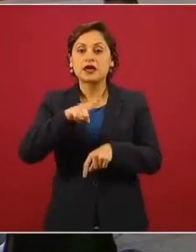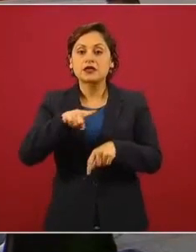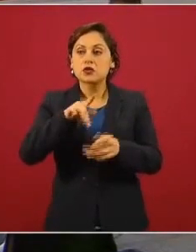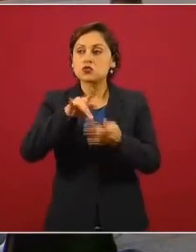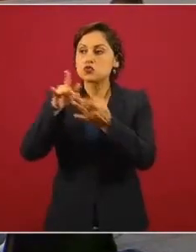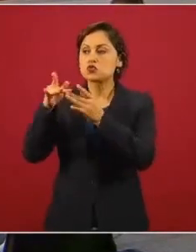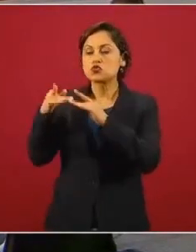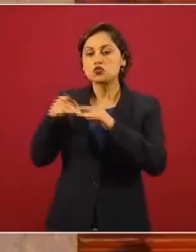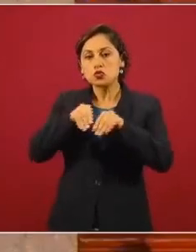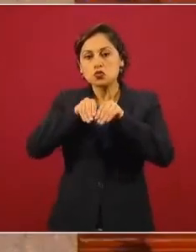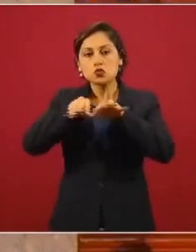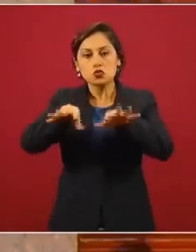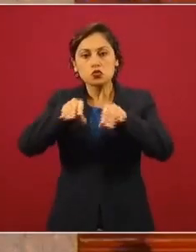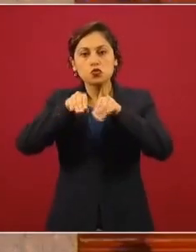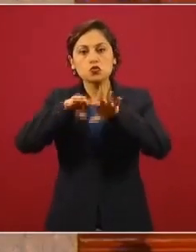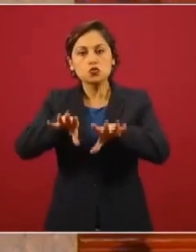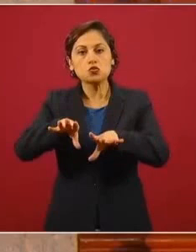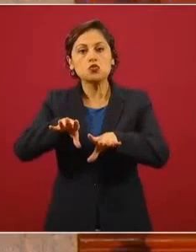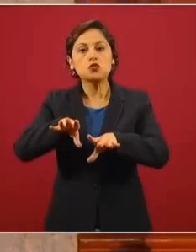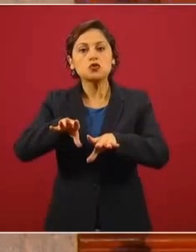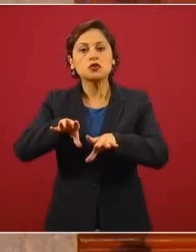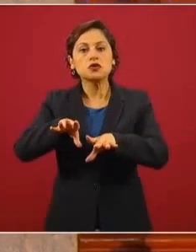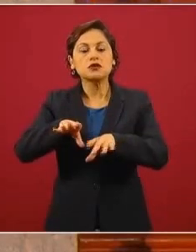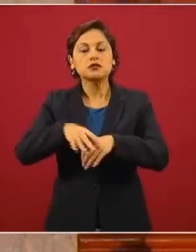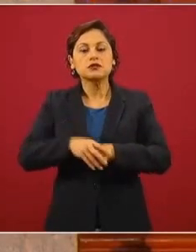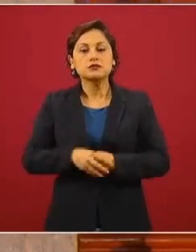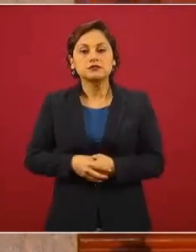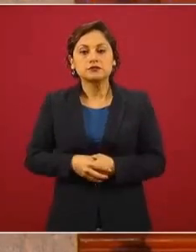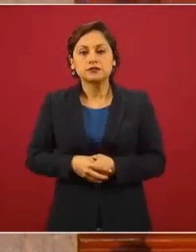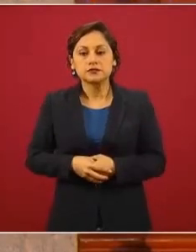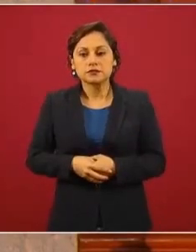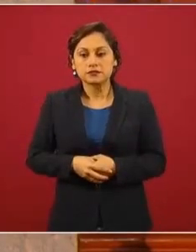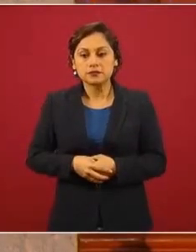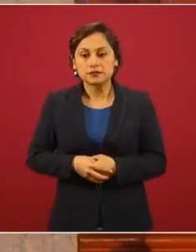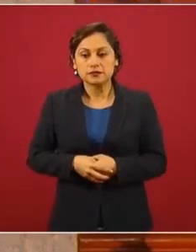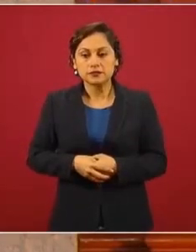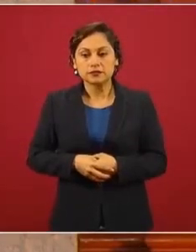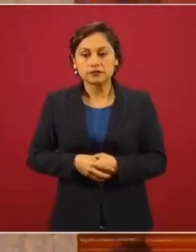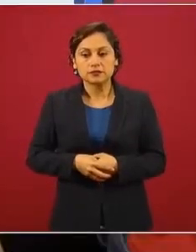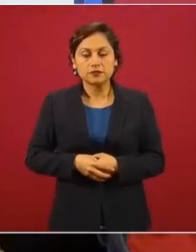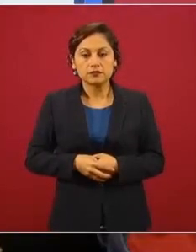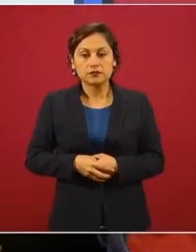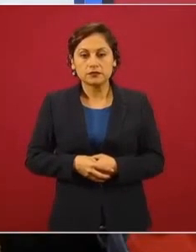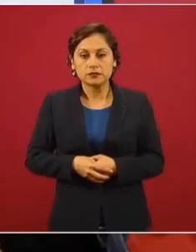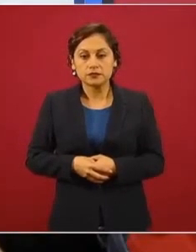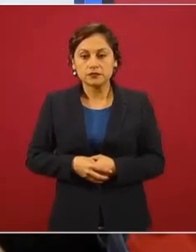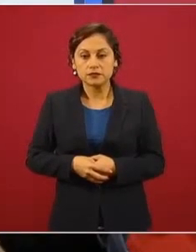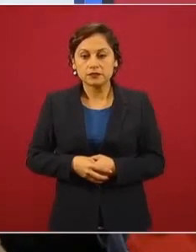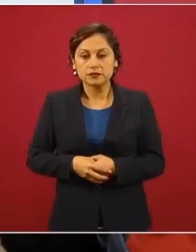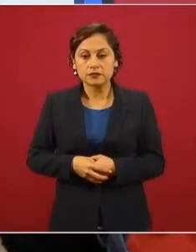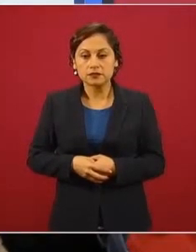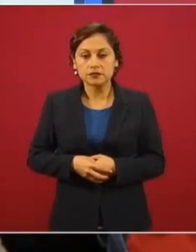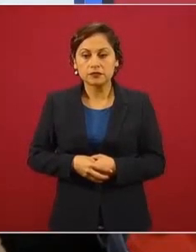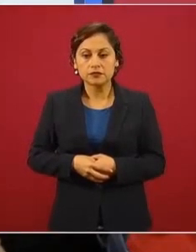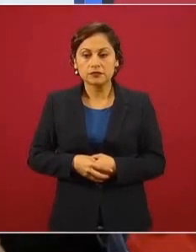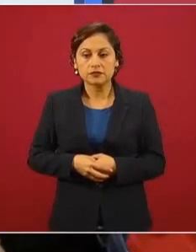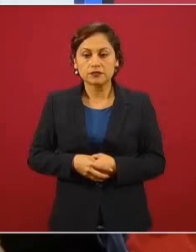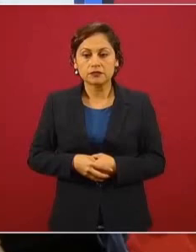cuestionando los resultados del gobierno,